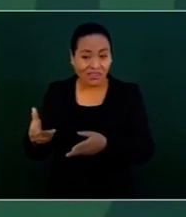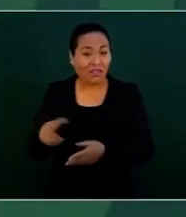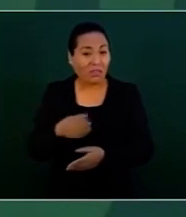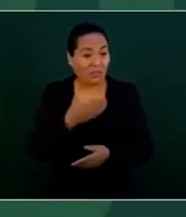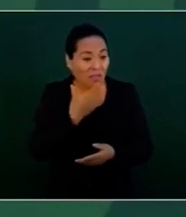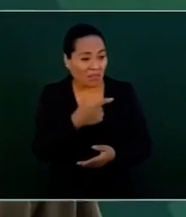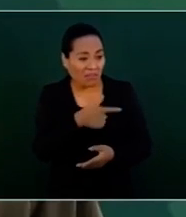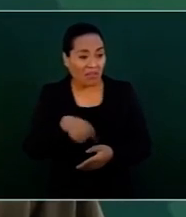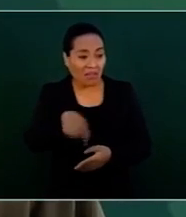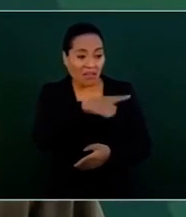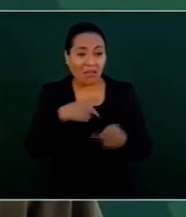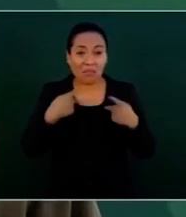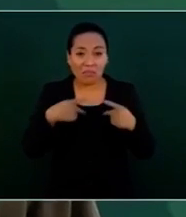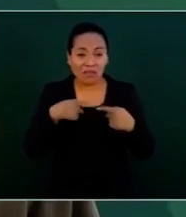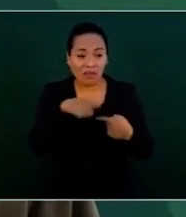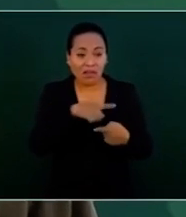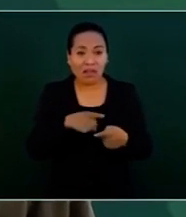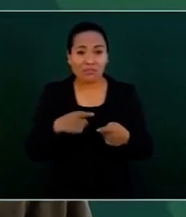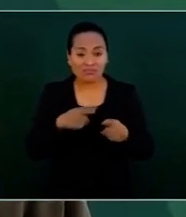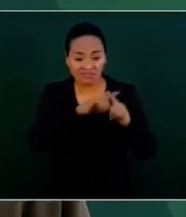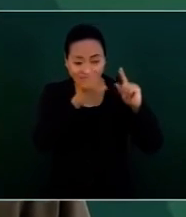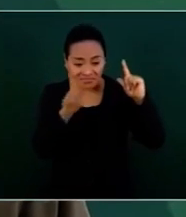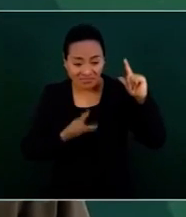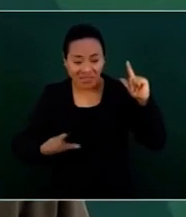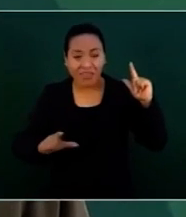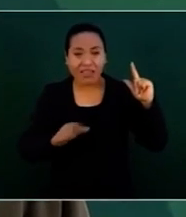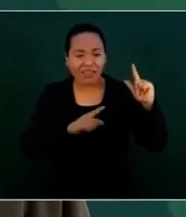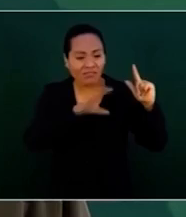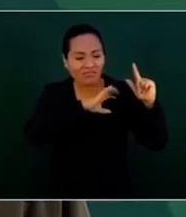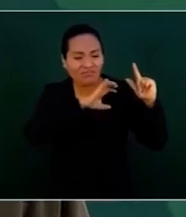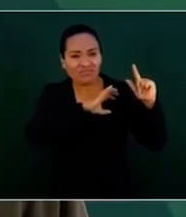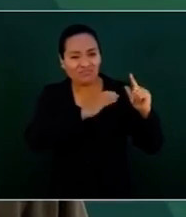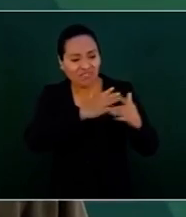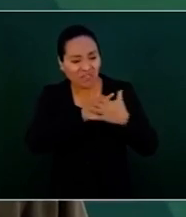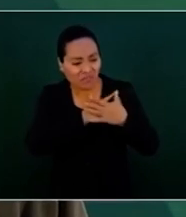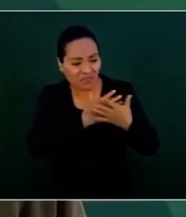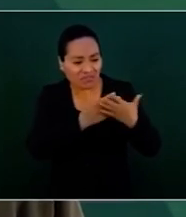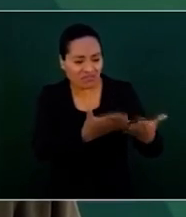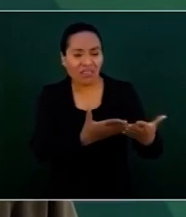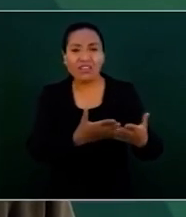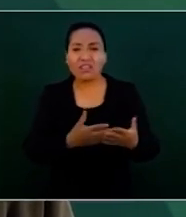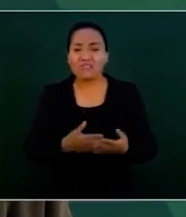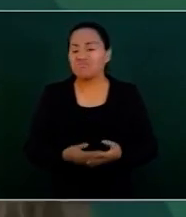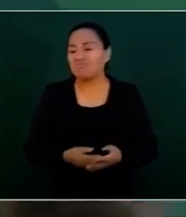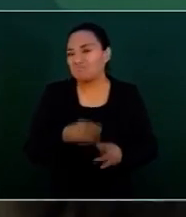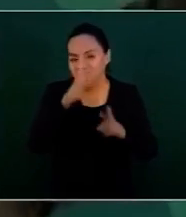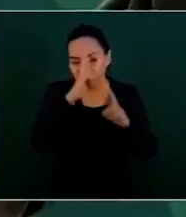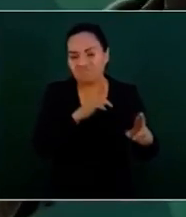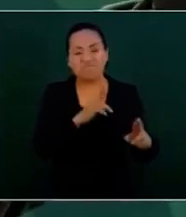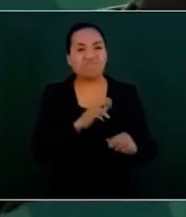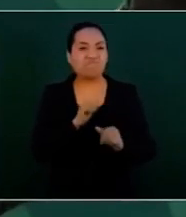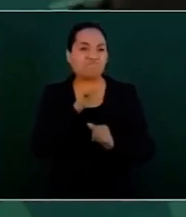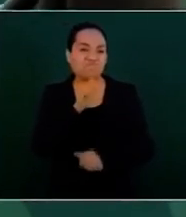no le tienen amor al pueblo, no respetan al pueblo. Son grupos